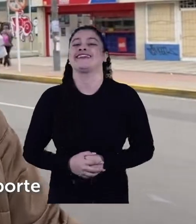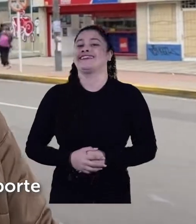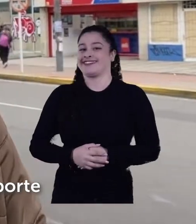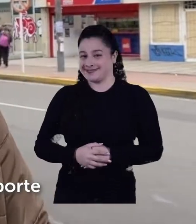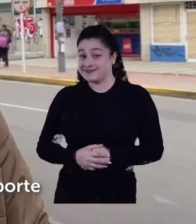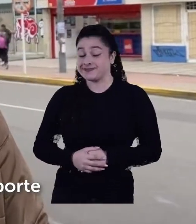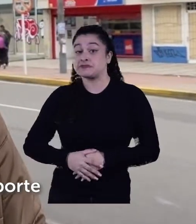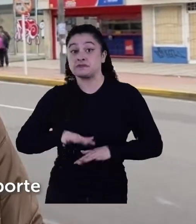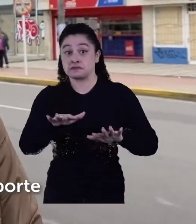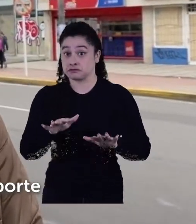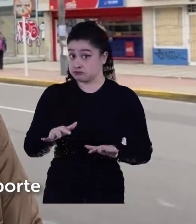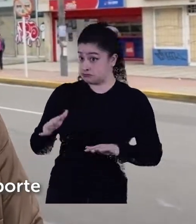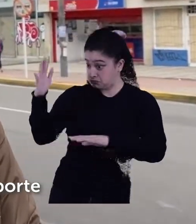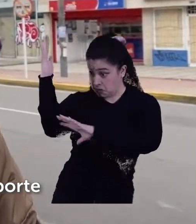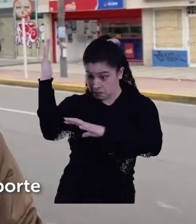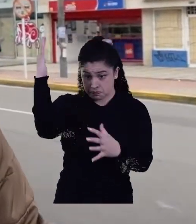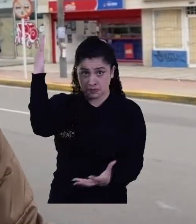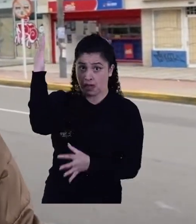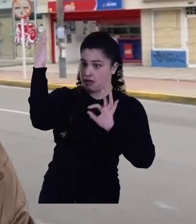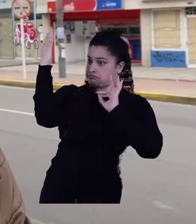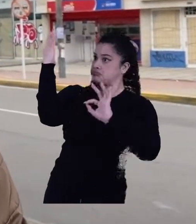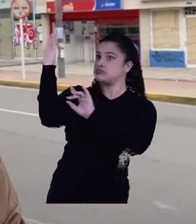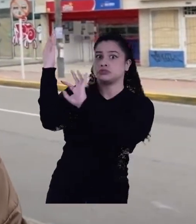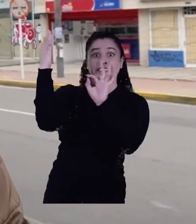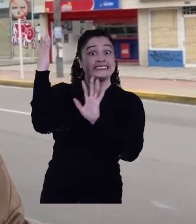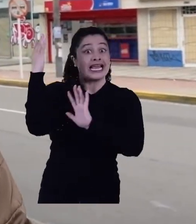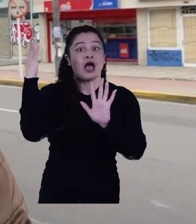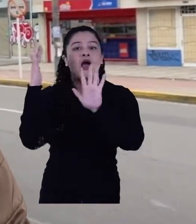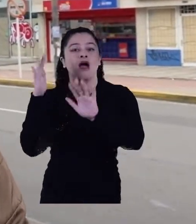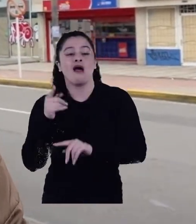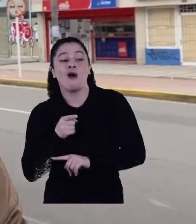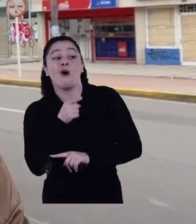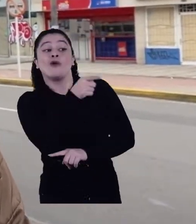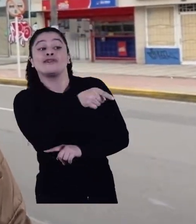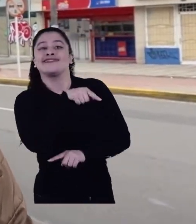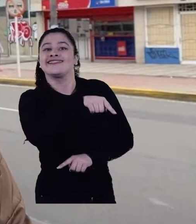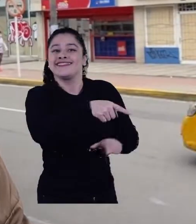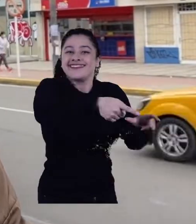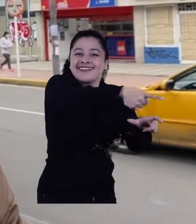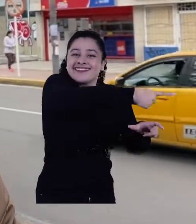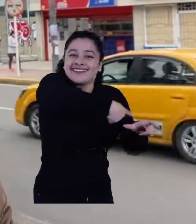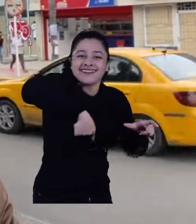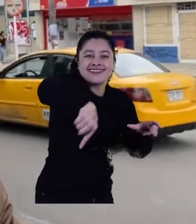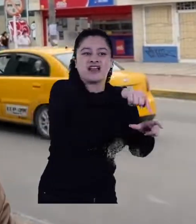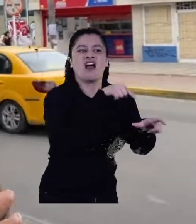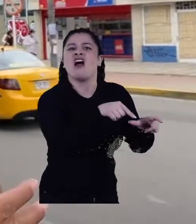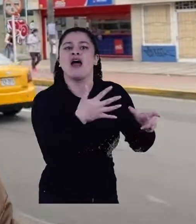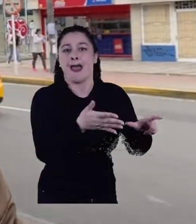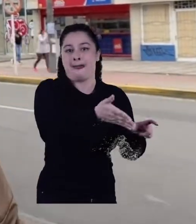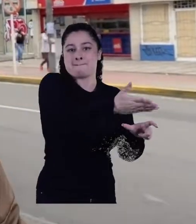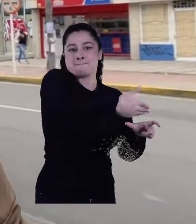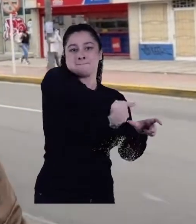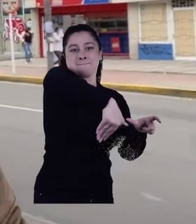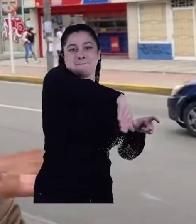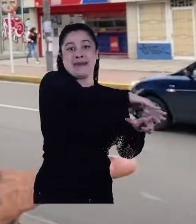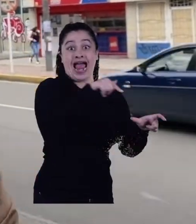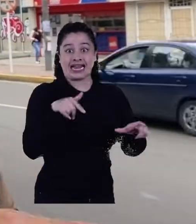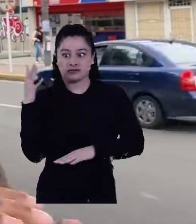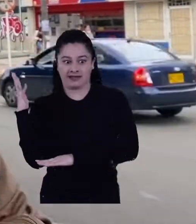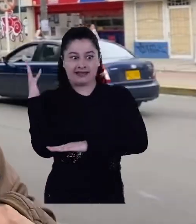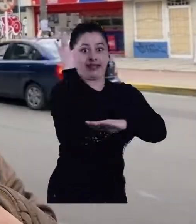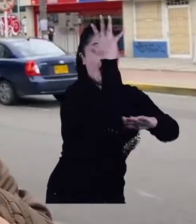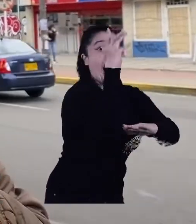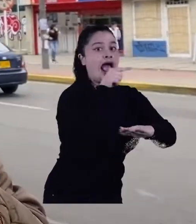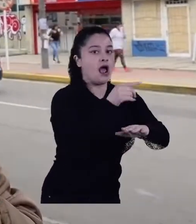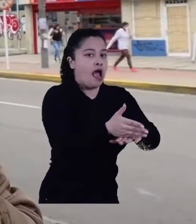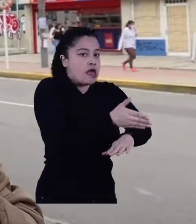árbol listo para transporte se monta todo el operativo de traslado a su sitio definitivo antes de